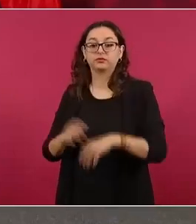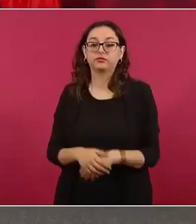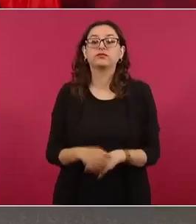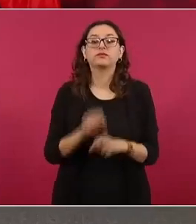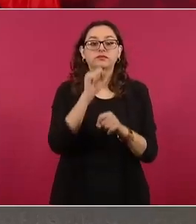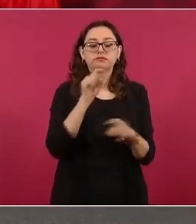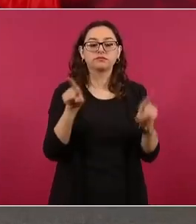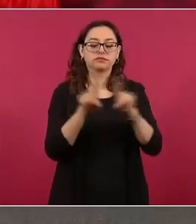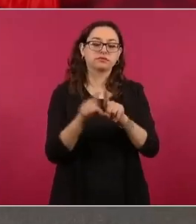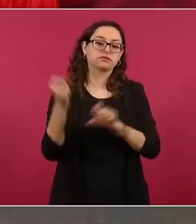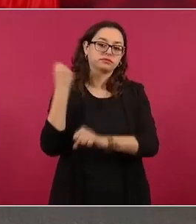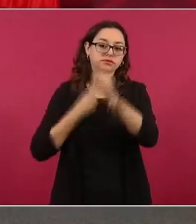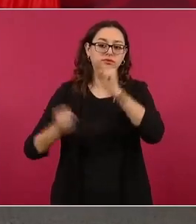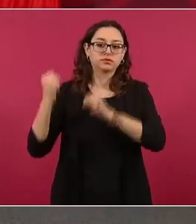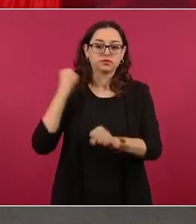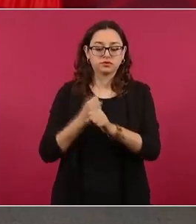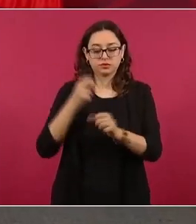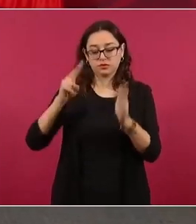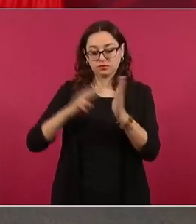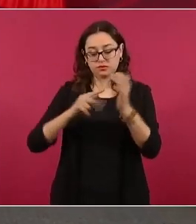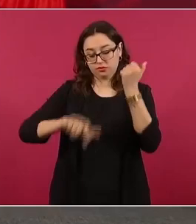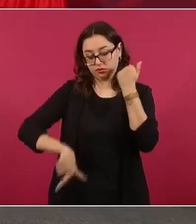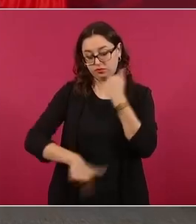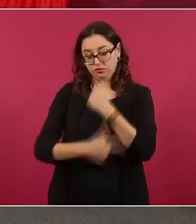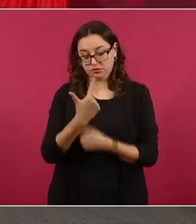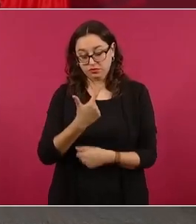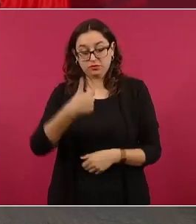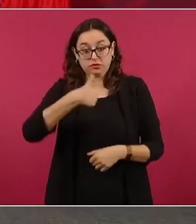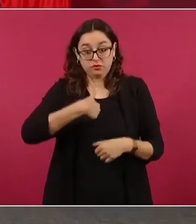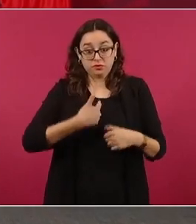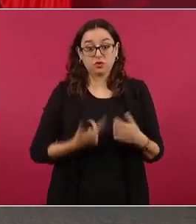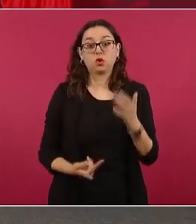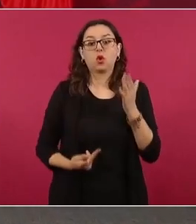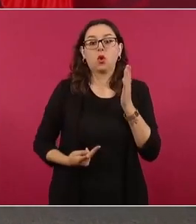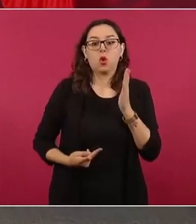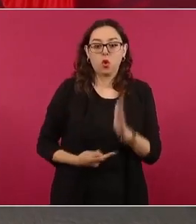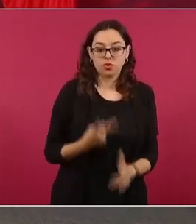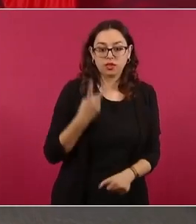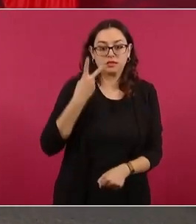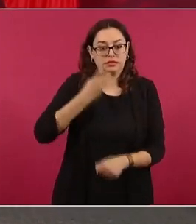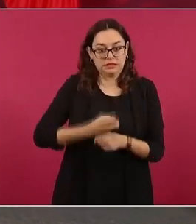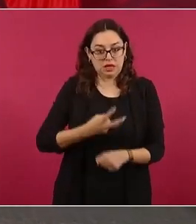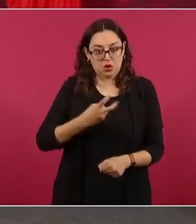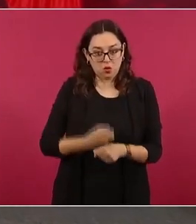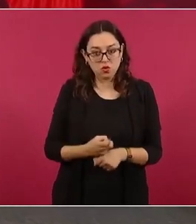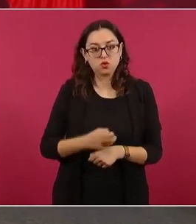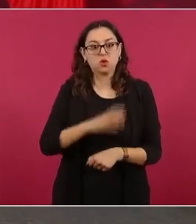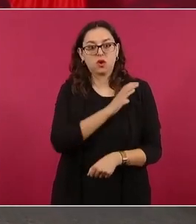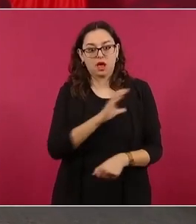ser candidato se hicieron encuestas